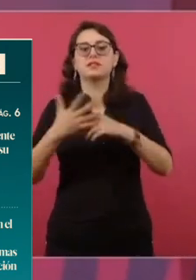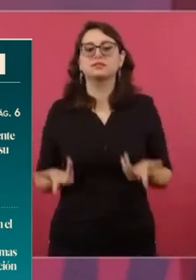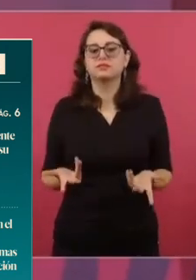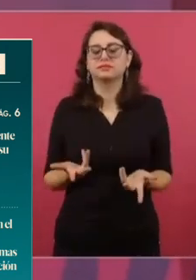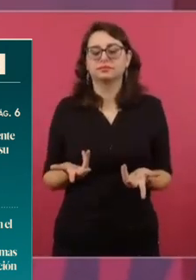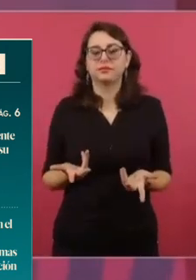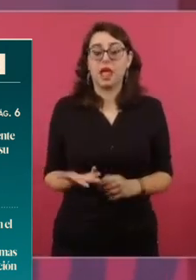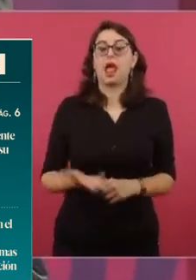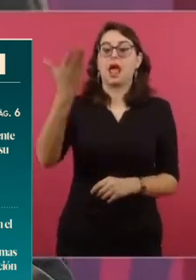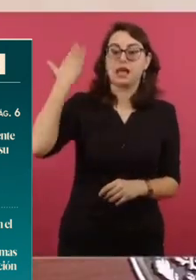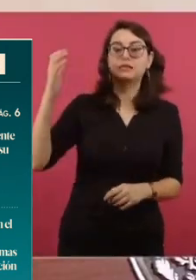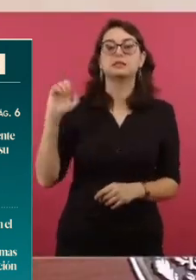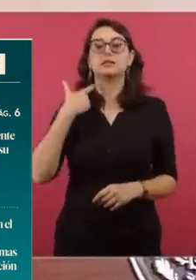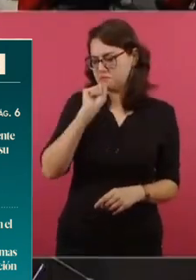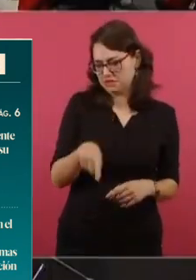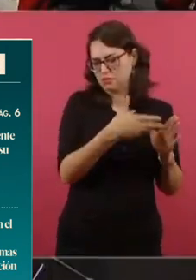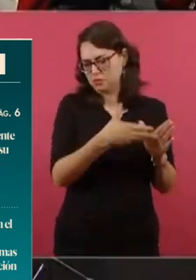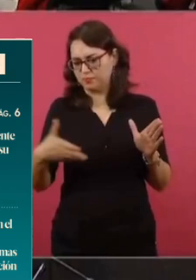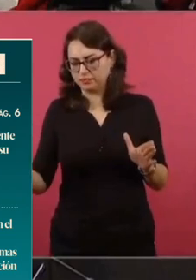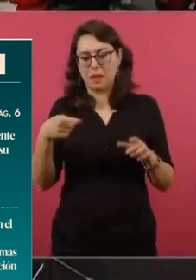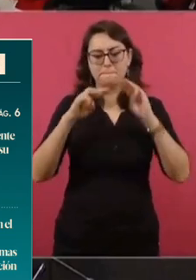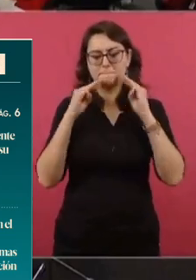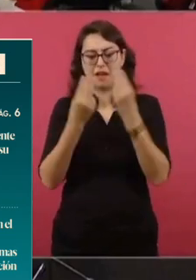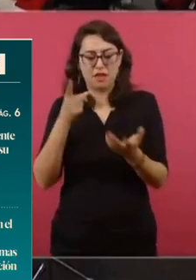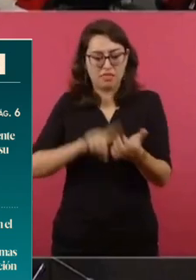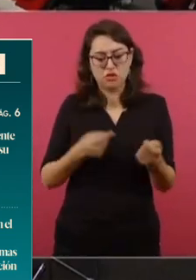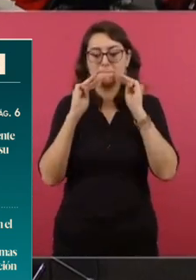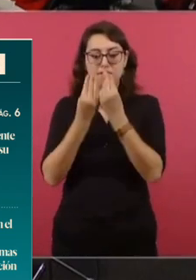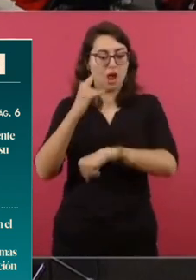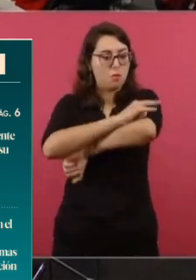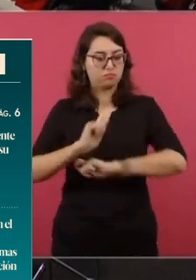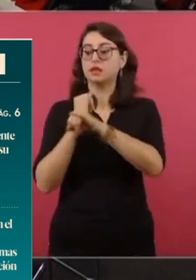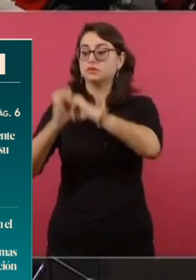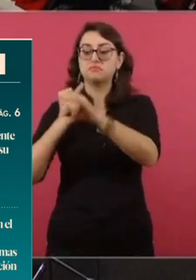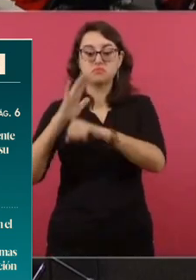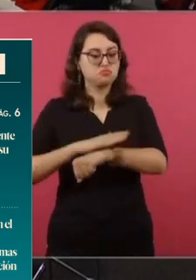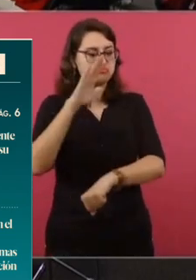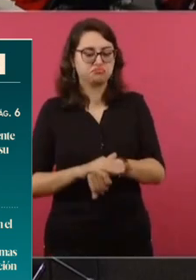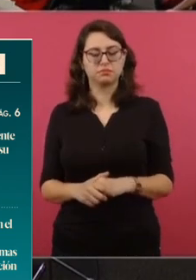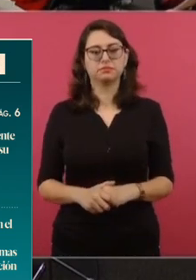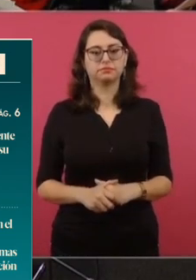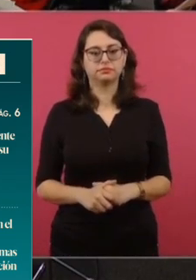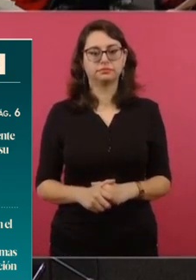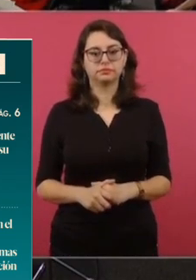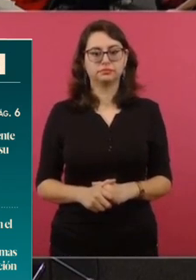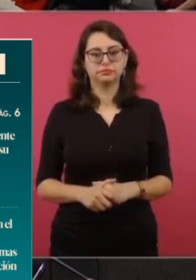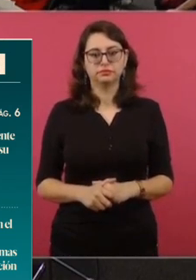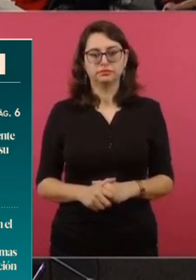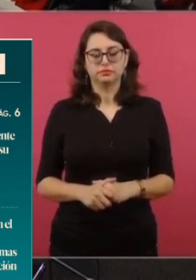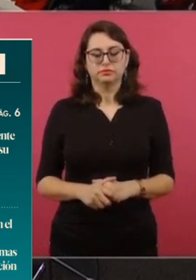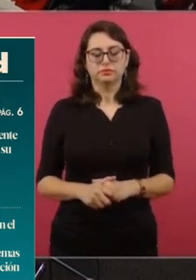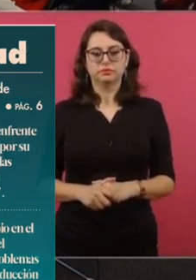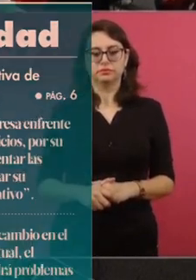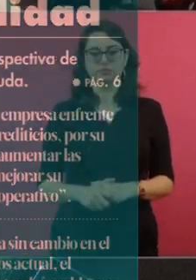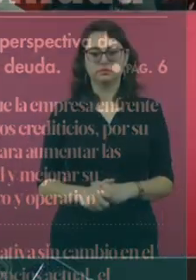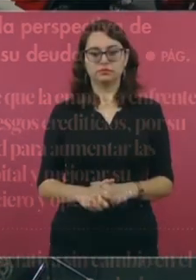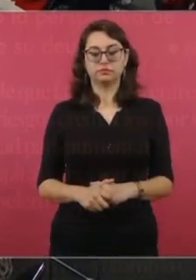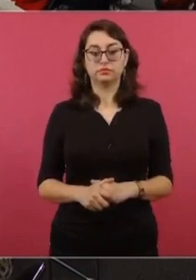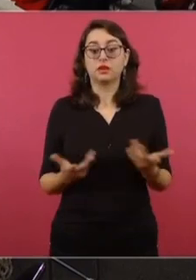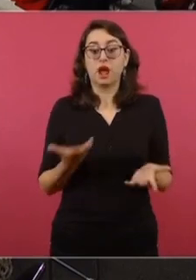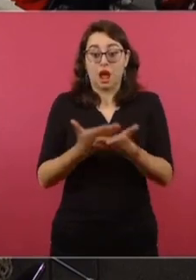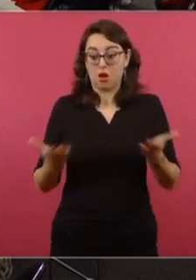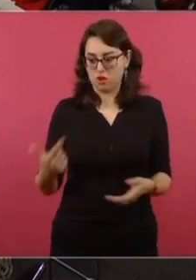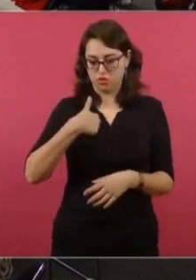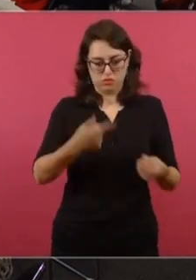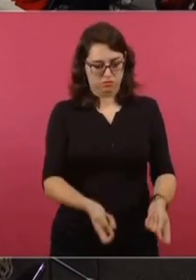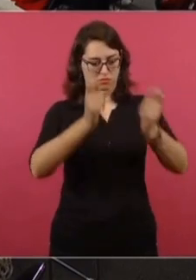Cuando el aeropuerto de la Ciudad de México lo dominaba, el crimen organizado, el narcotráfico, tenía la máxima categoría, el aeropuerto de la ciudad. Cuando